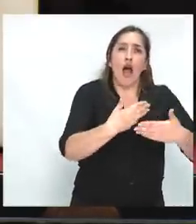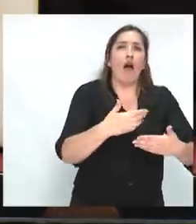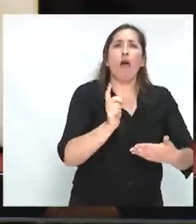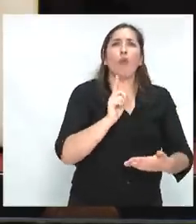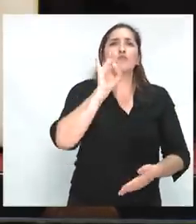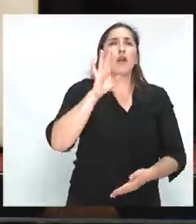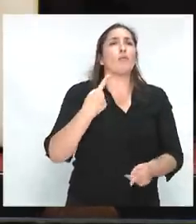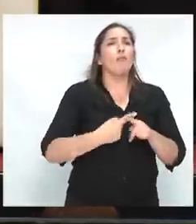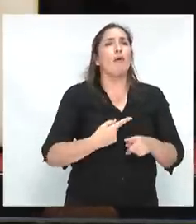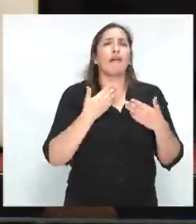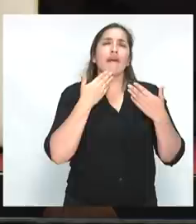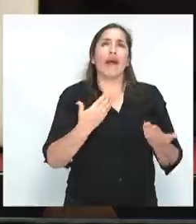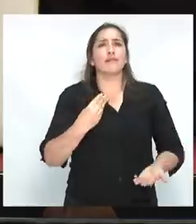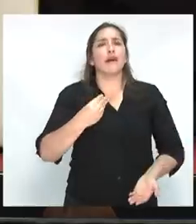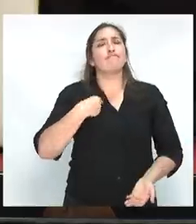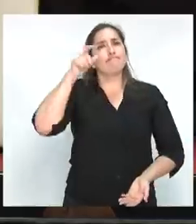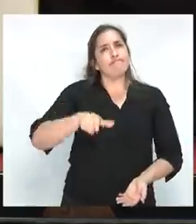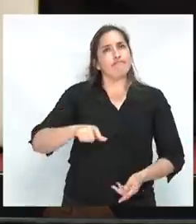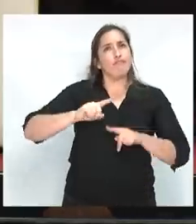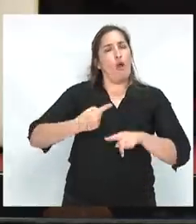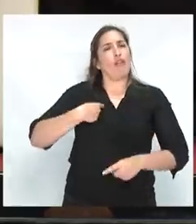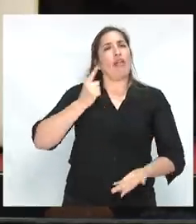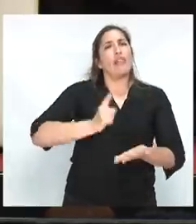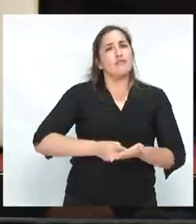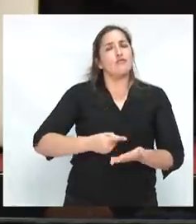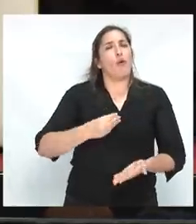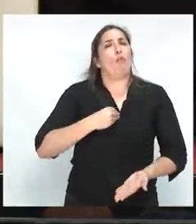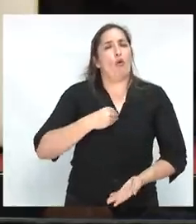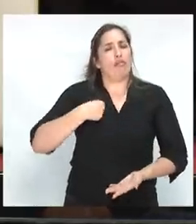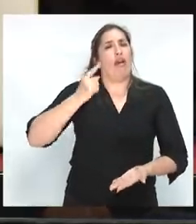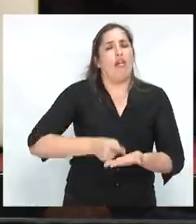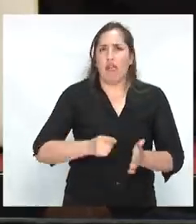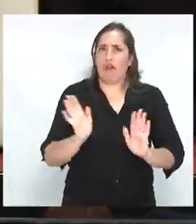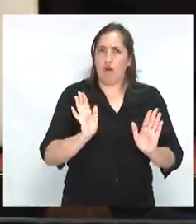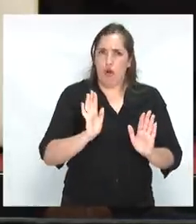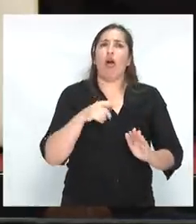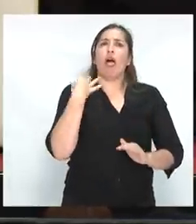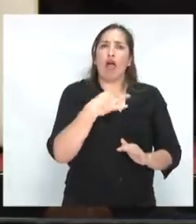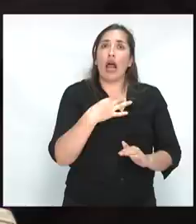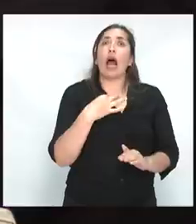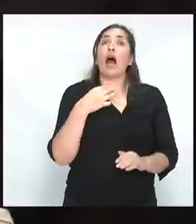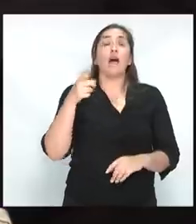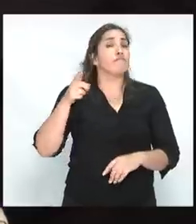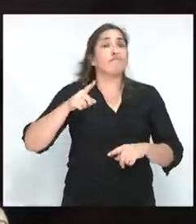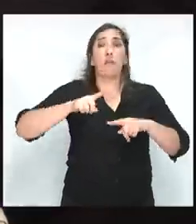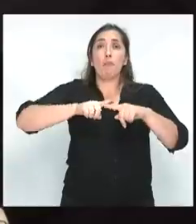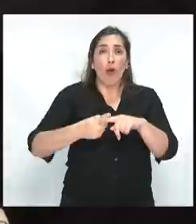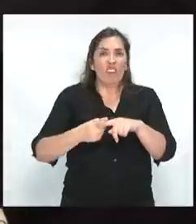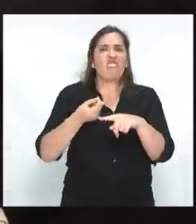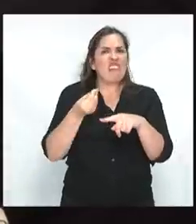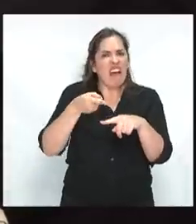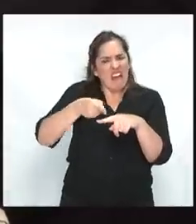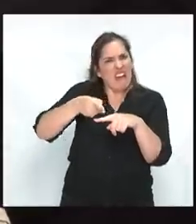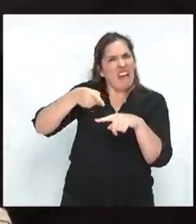voluntad política. No olviden lo que decía Lenin. La política es economía concentrada.